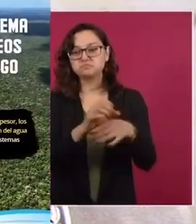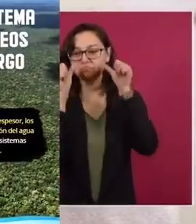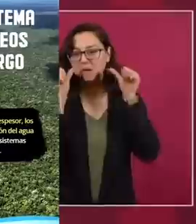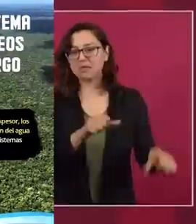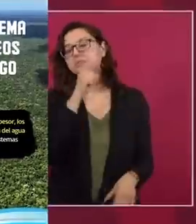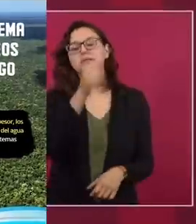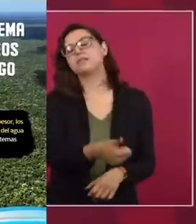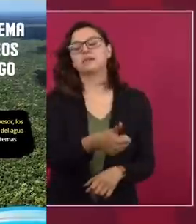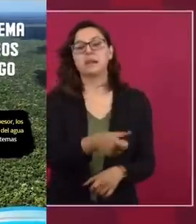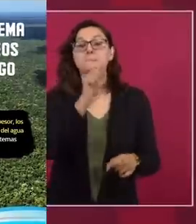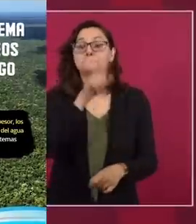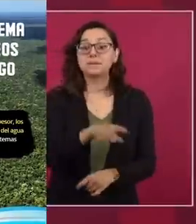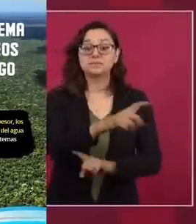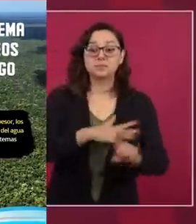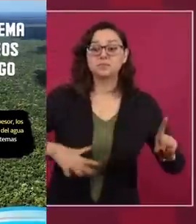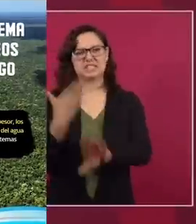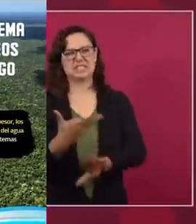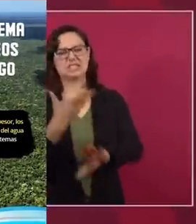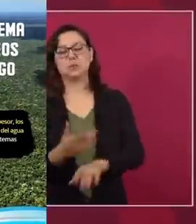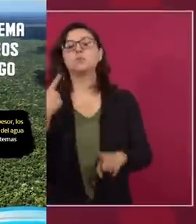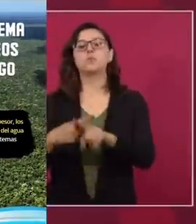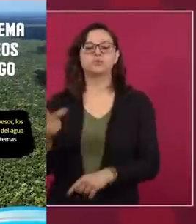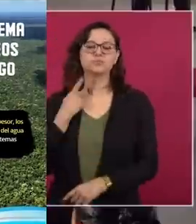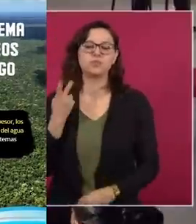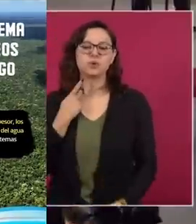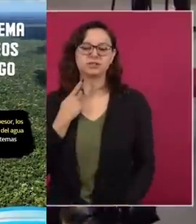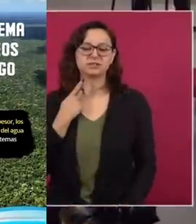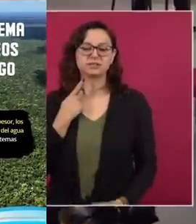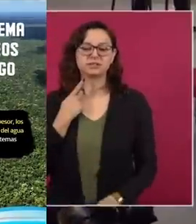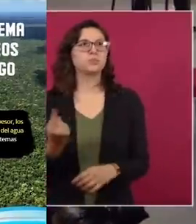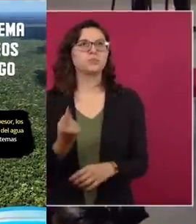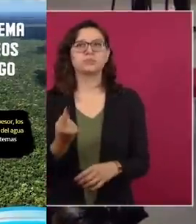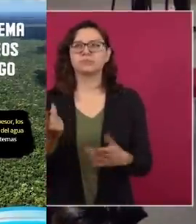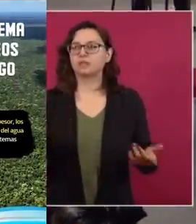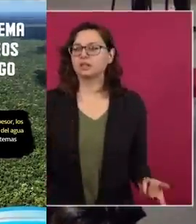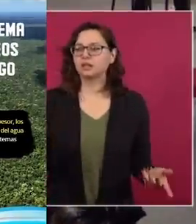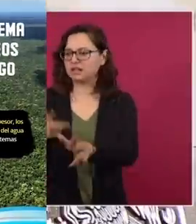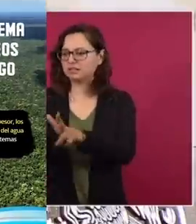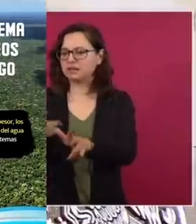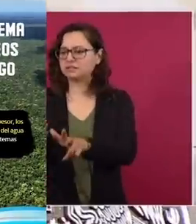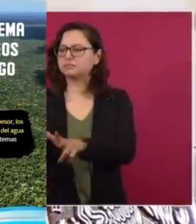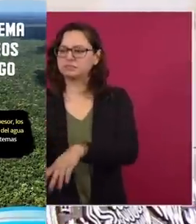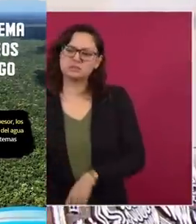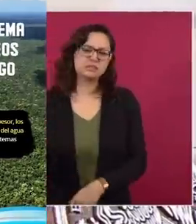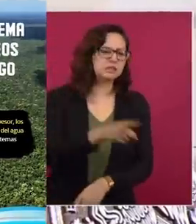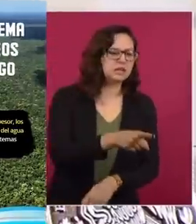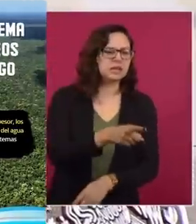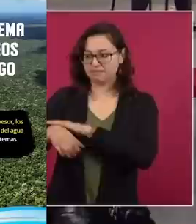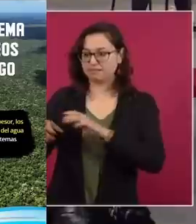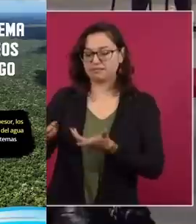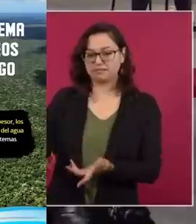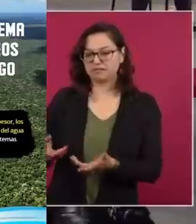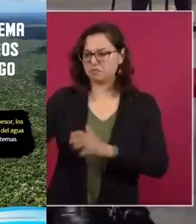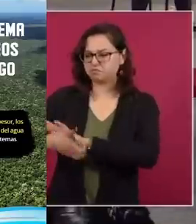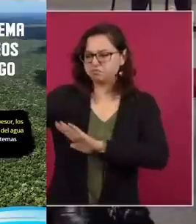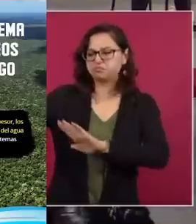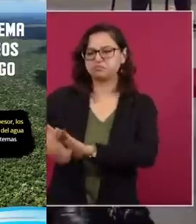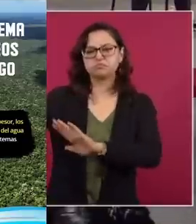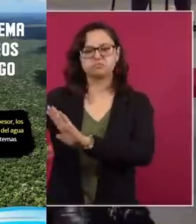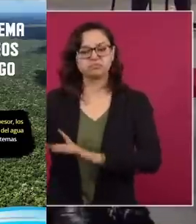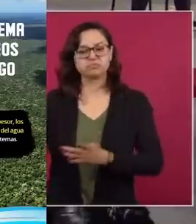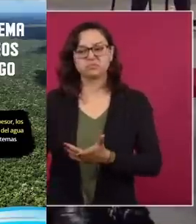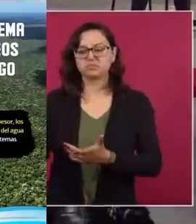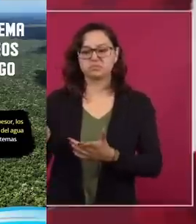subterráneos, no afecta cenotes. ¿Por qué los ambientalistas no se pronunciaron en contra de Escaret? ¿Y cómo es que